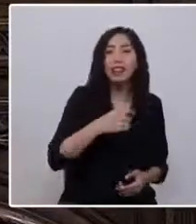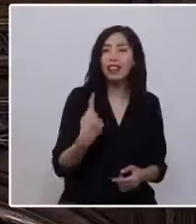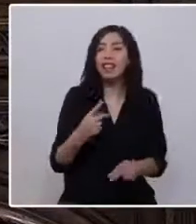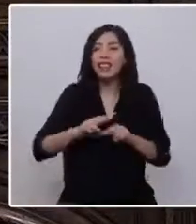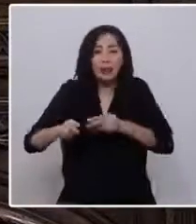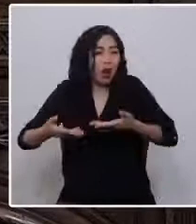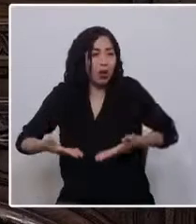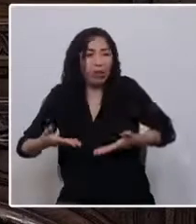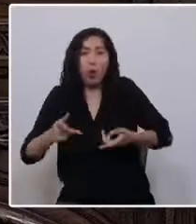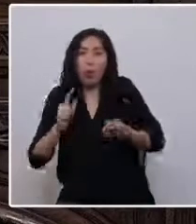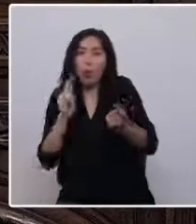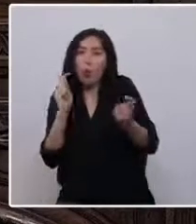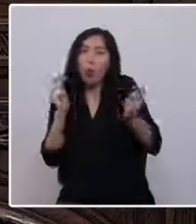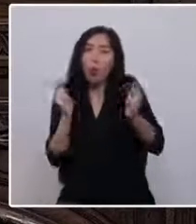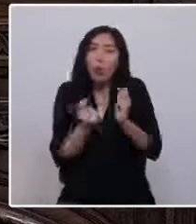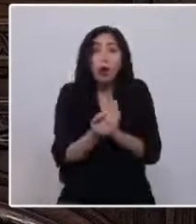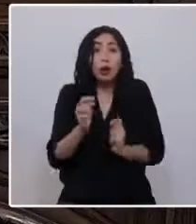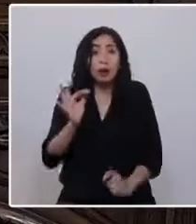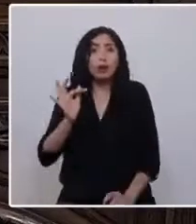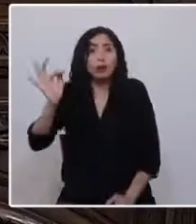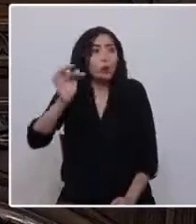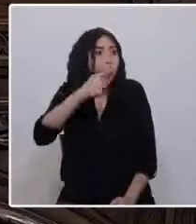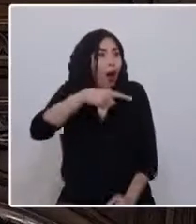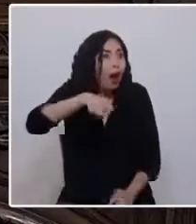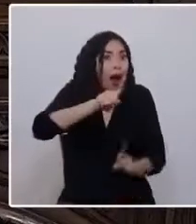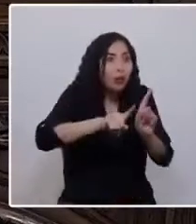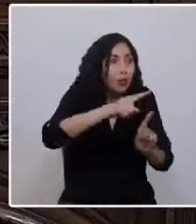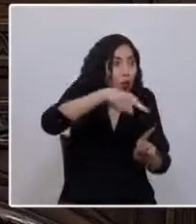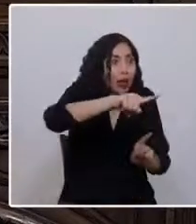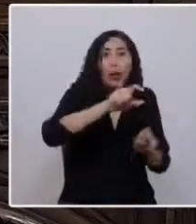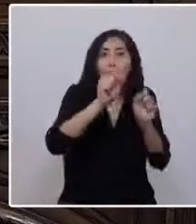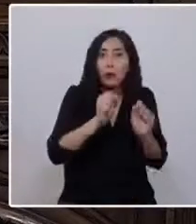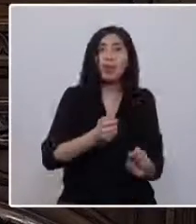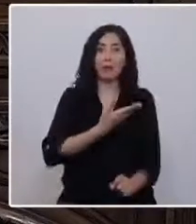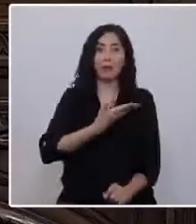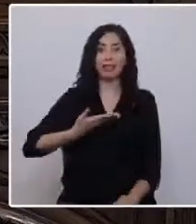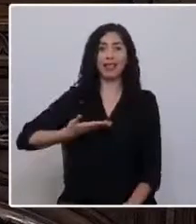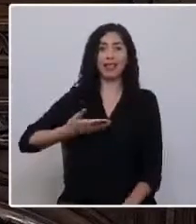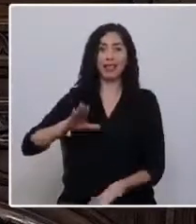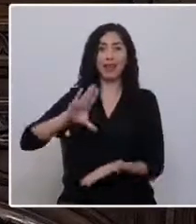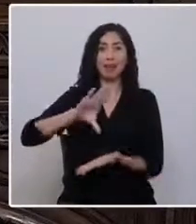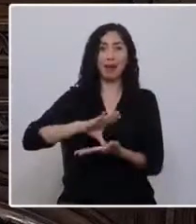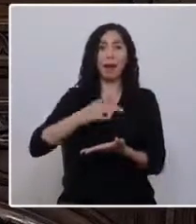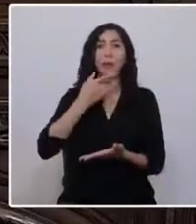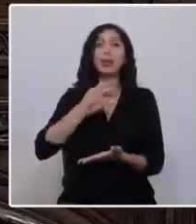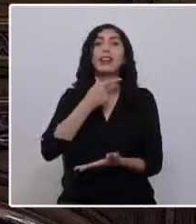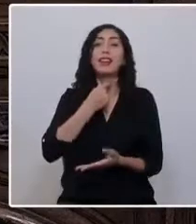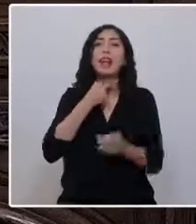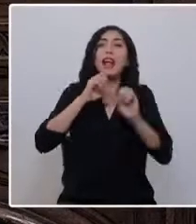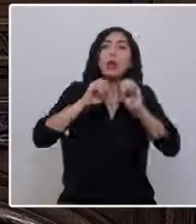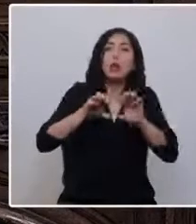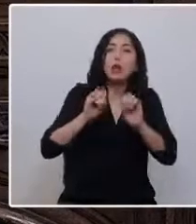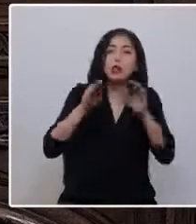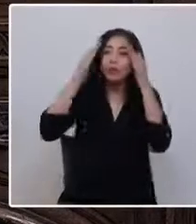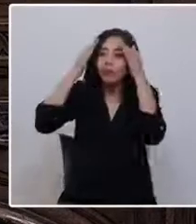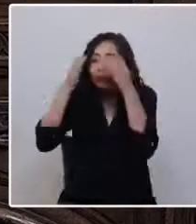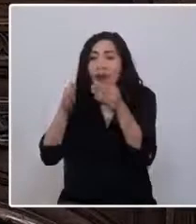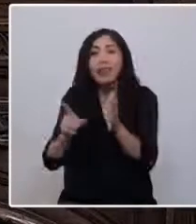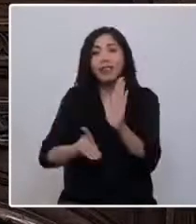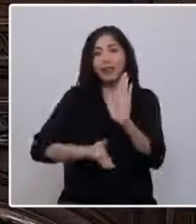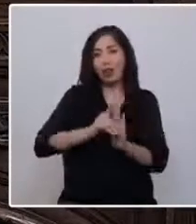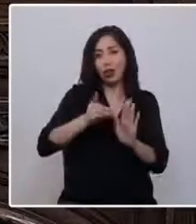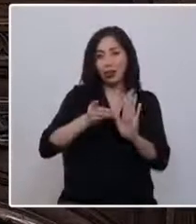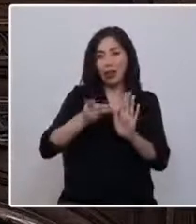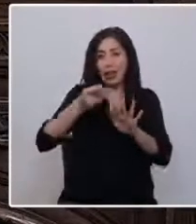mañana le va a permitir a alguno de ellos ser presidente del país. Porque quiero una educación centrada en el desarrollo integral de cada